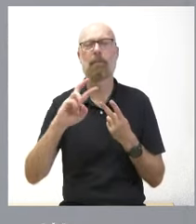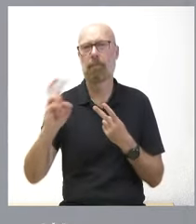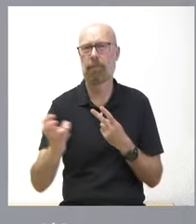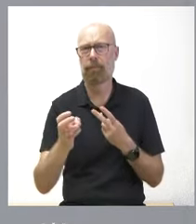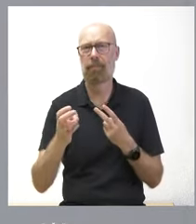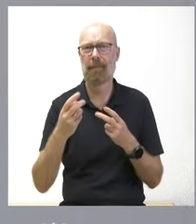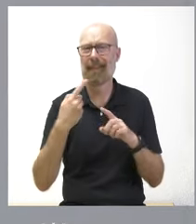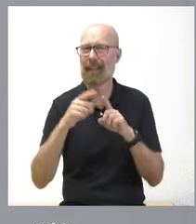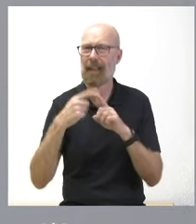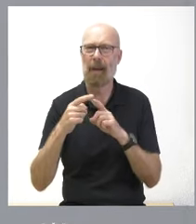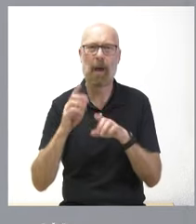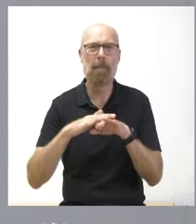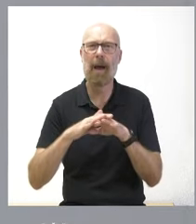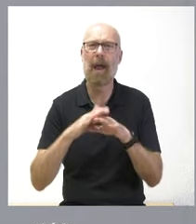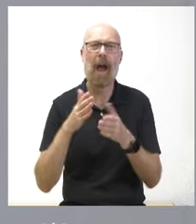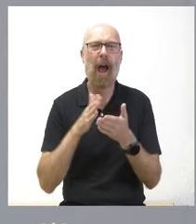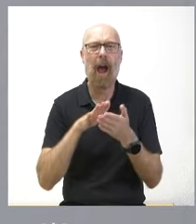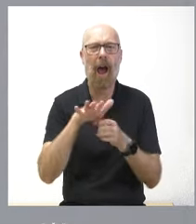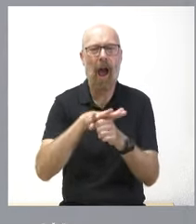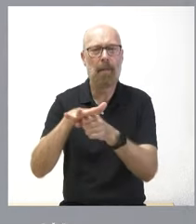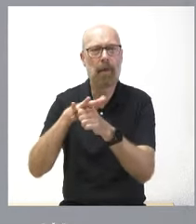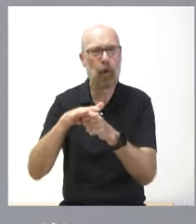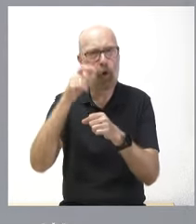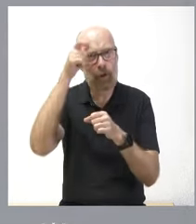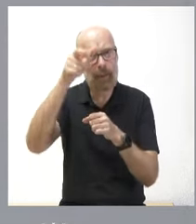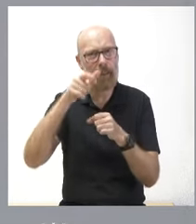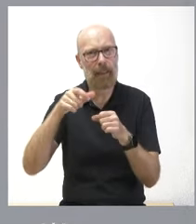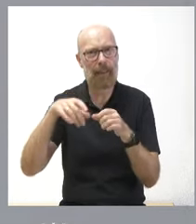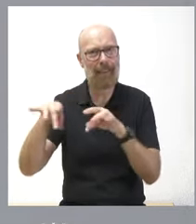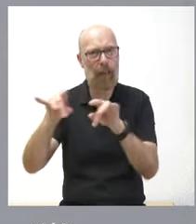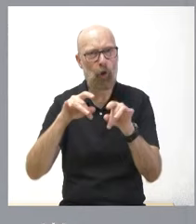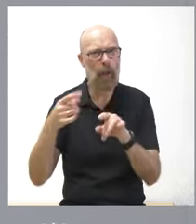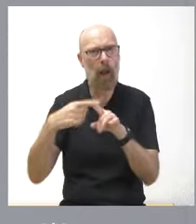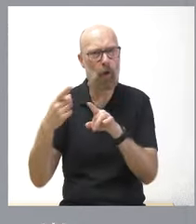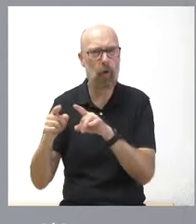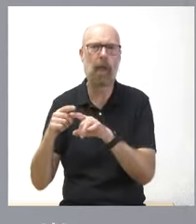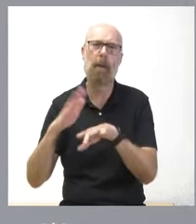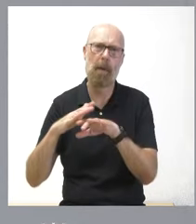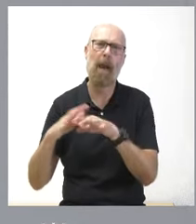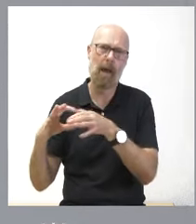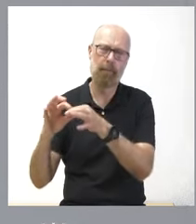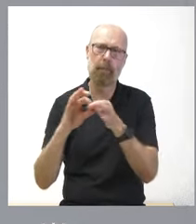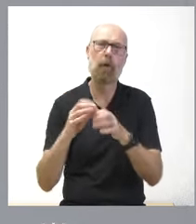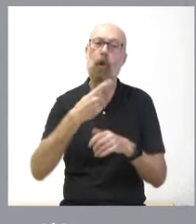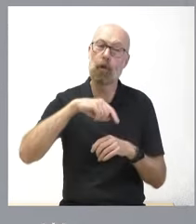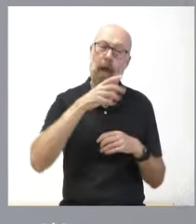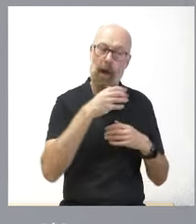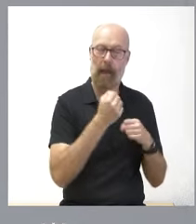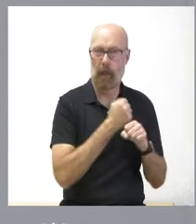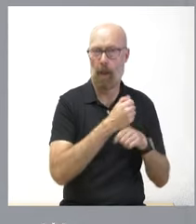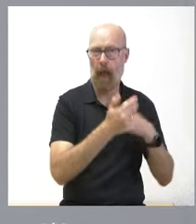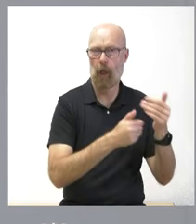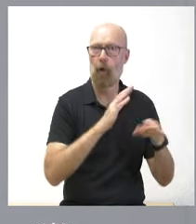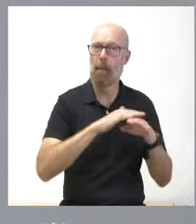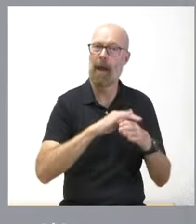políticas de ámbito territorial van en esa dirección pero sí que es nuestra idea esta estamos trabajando y cuando tengamos concluido el proyecto de ley y estemos en condiciones de